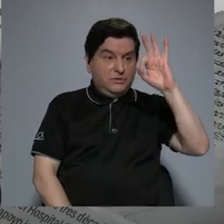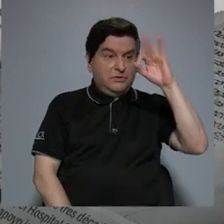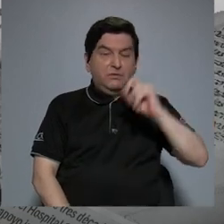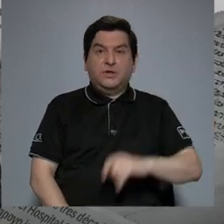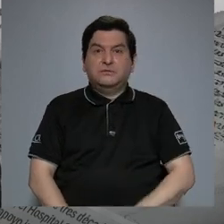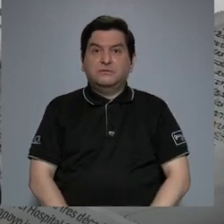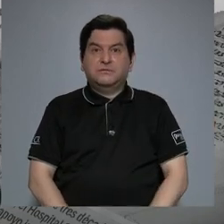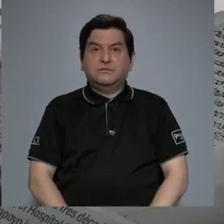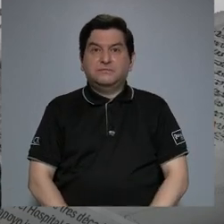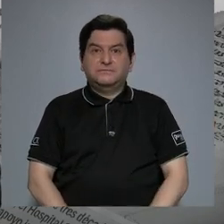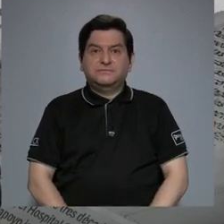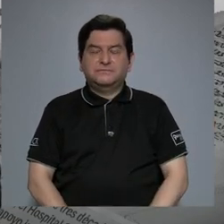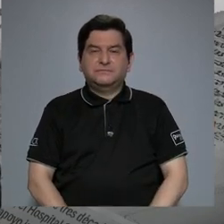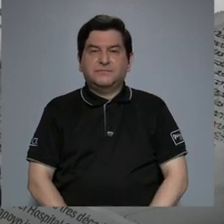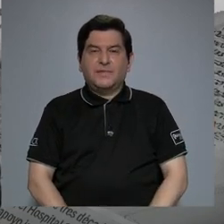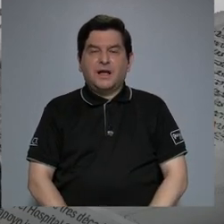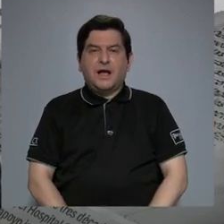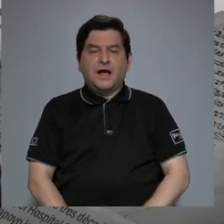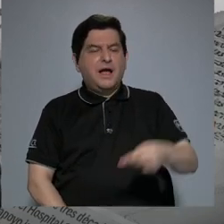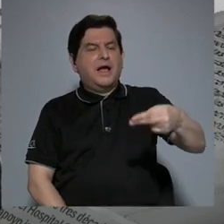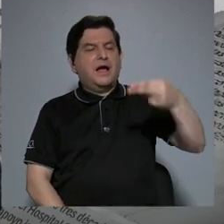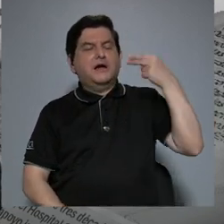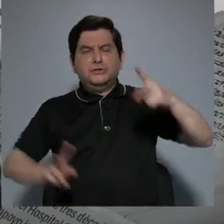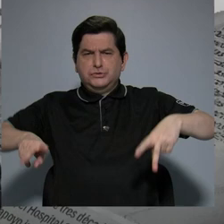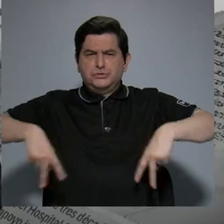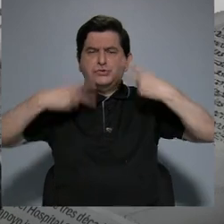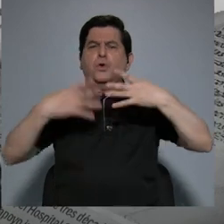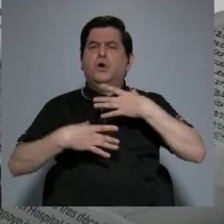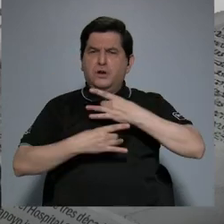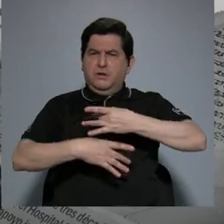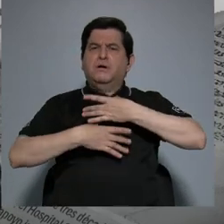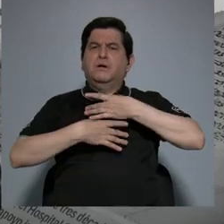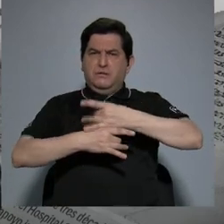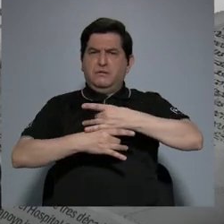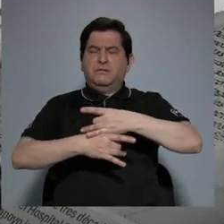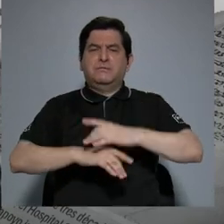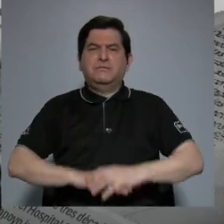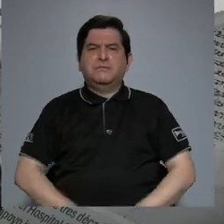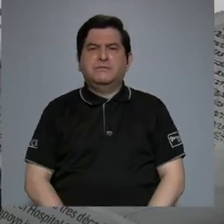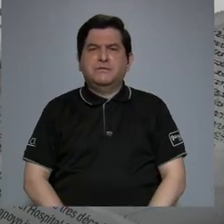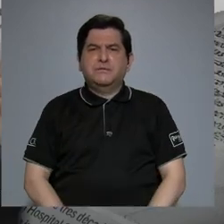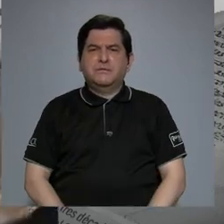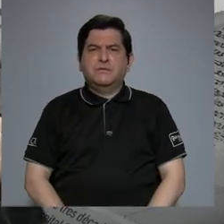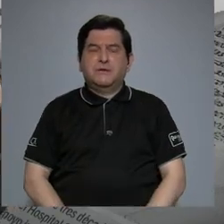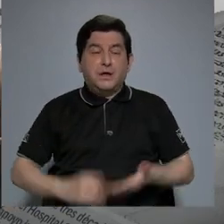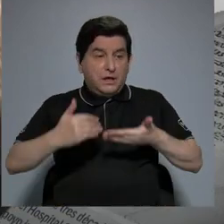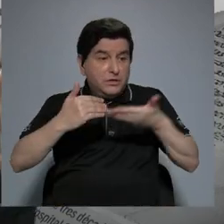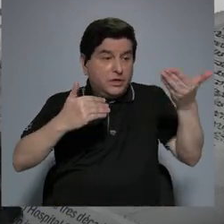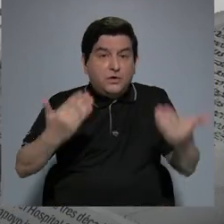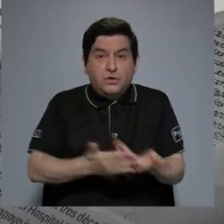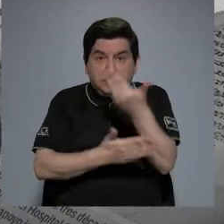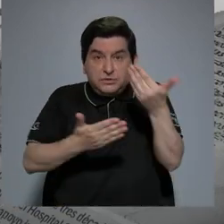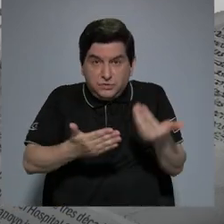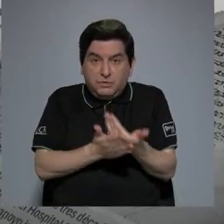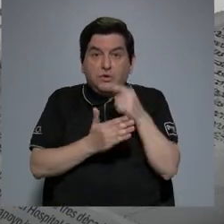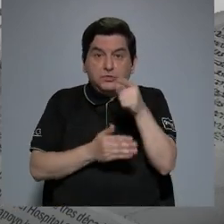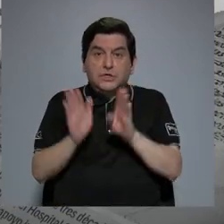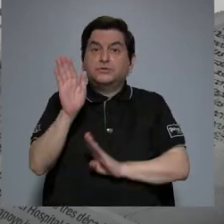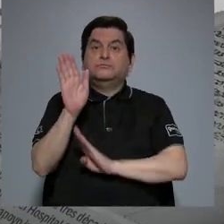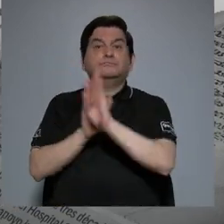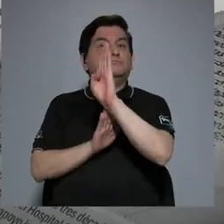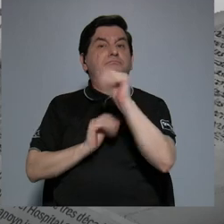una biografía bastante interesante de asuntos innovadores que usted ha